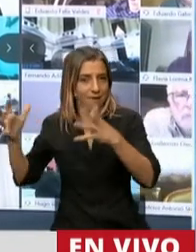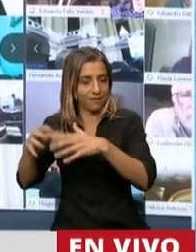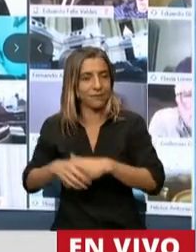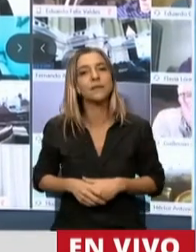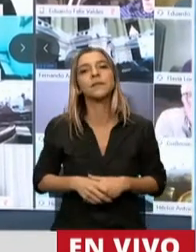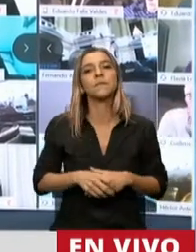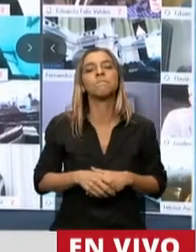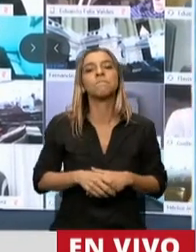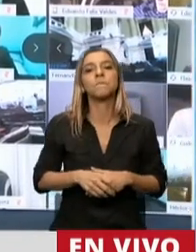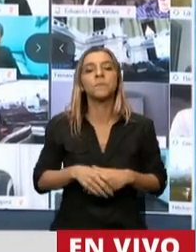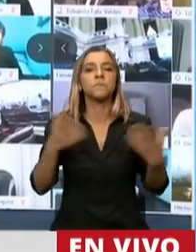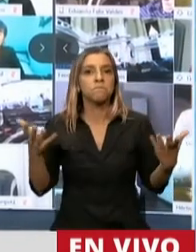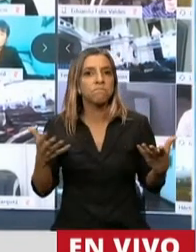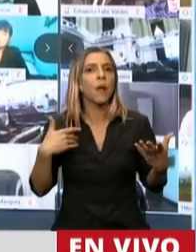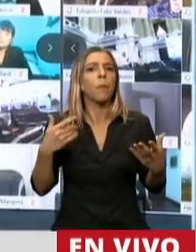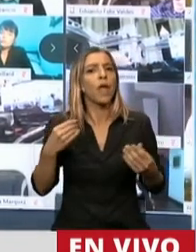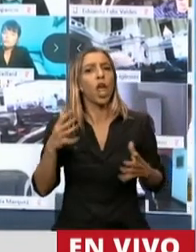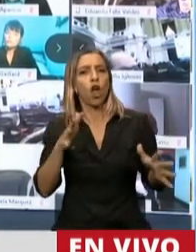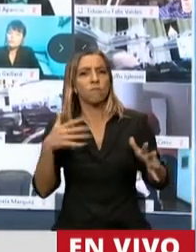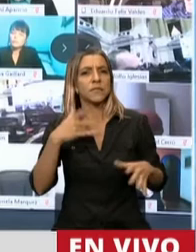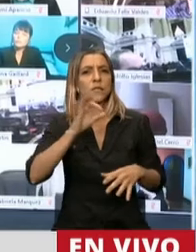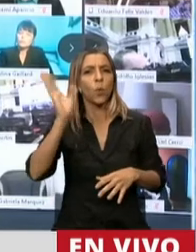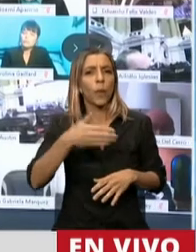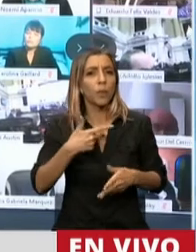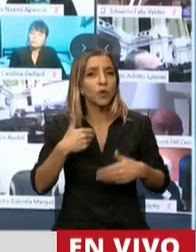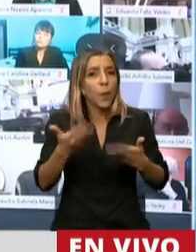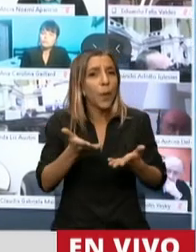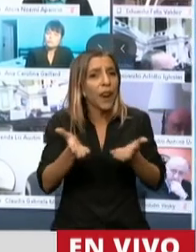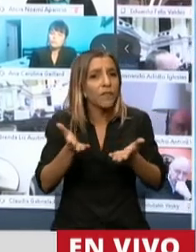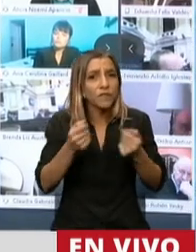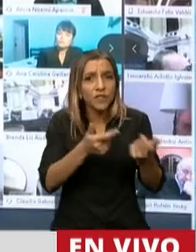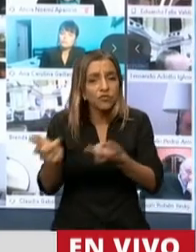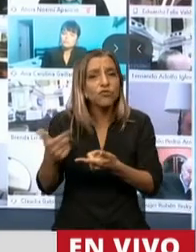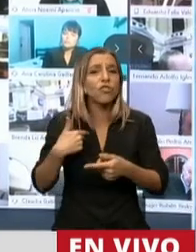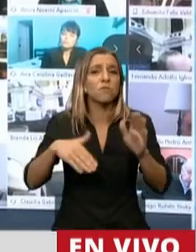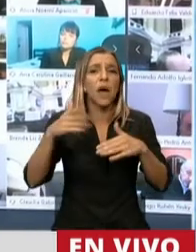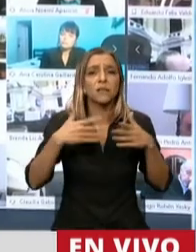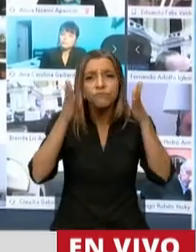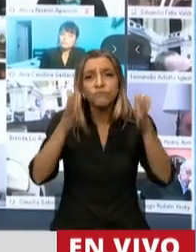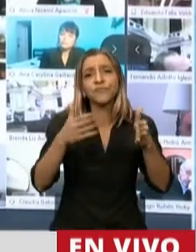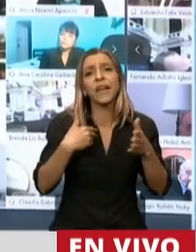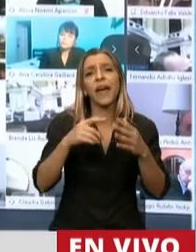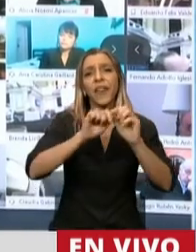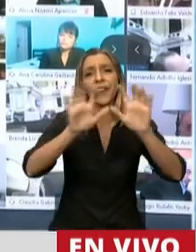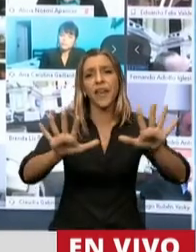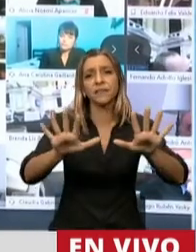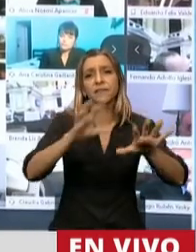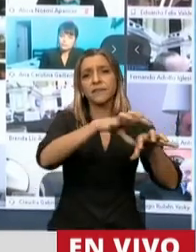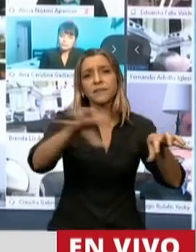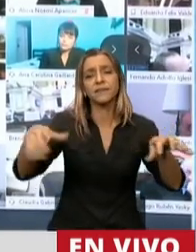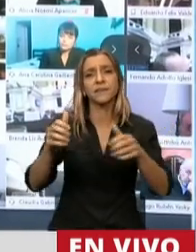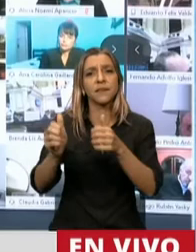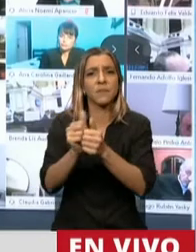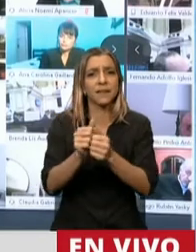empresas. Sin embargo, el 50% de los beneficios se concentró en 10 empresas, 6 de las